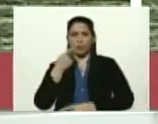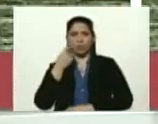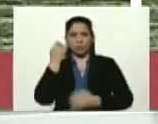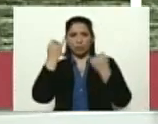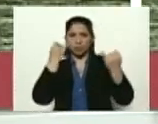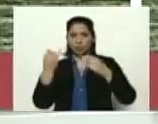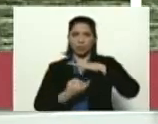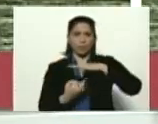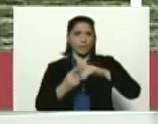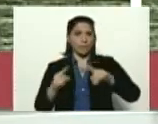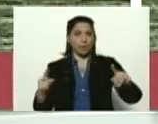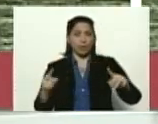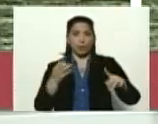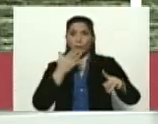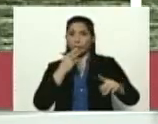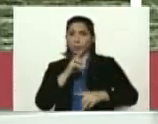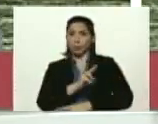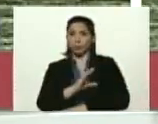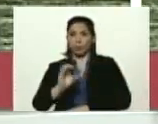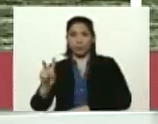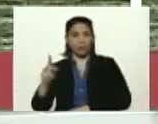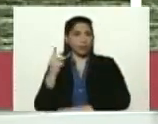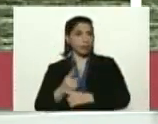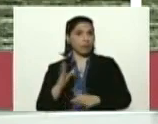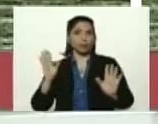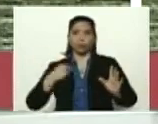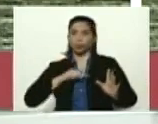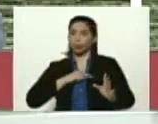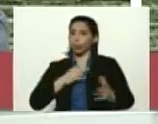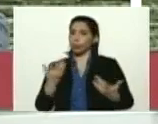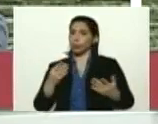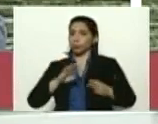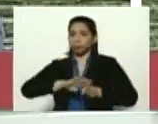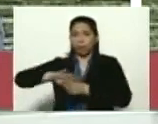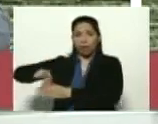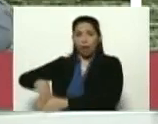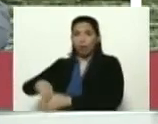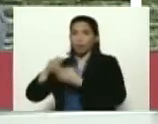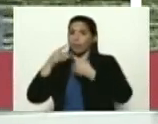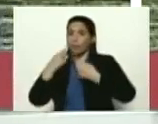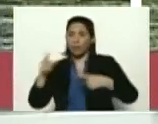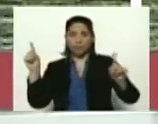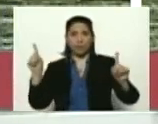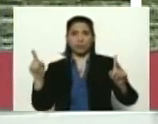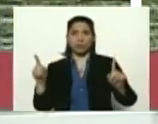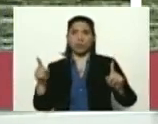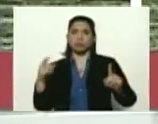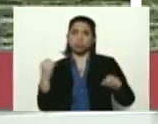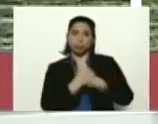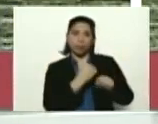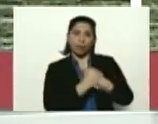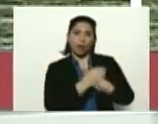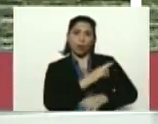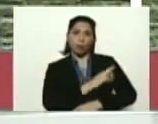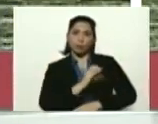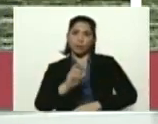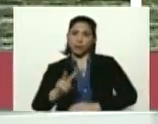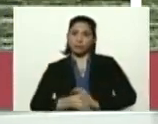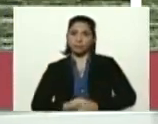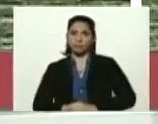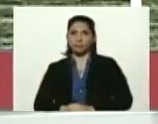institucionales, Pero por la Universidad Central de Venezuela ponemos de lado las diferencias y a trabajar por la UCB, U, U,